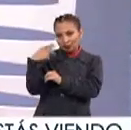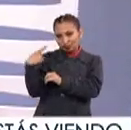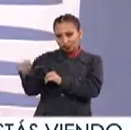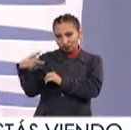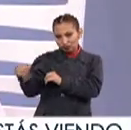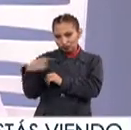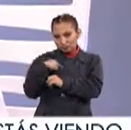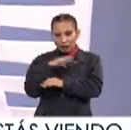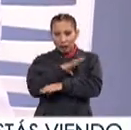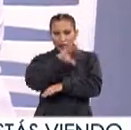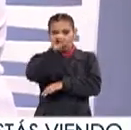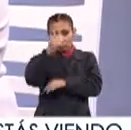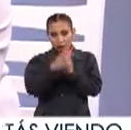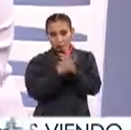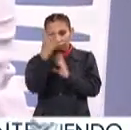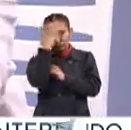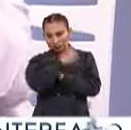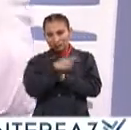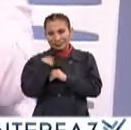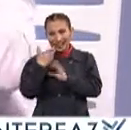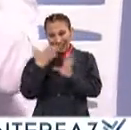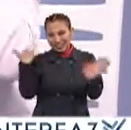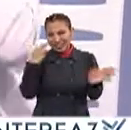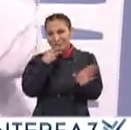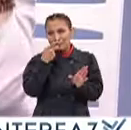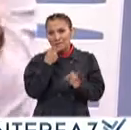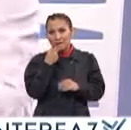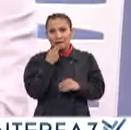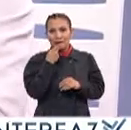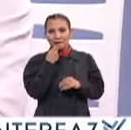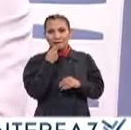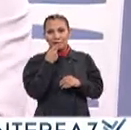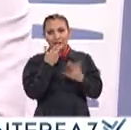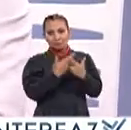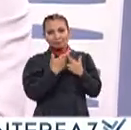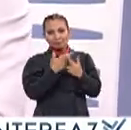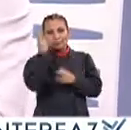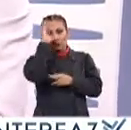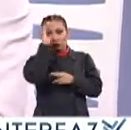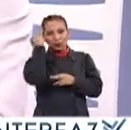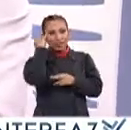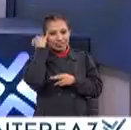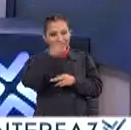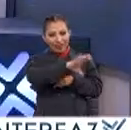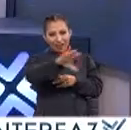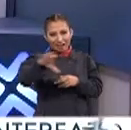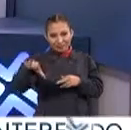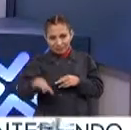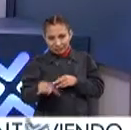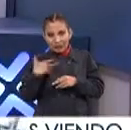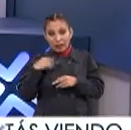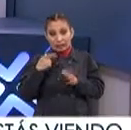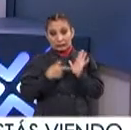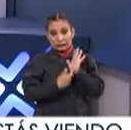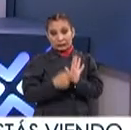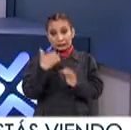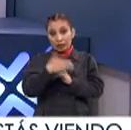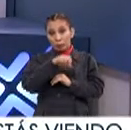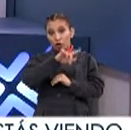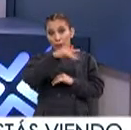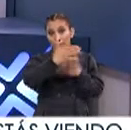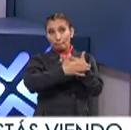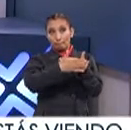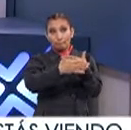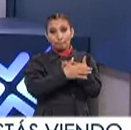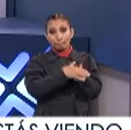ellos Hay una cosa muy linda Ahora que antes Estaban hablando De la riqueza De culturas indígenas Vamos a presentar En el Munal El